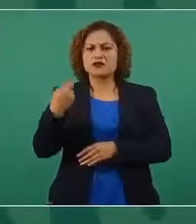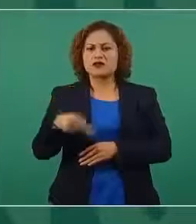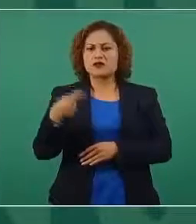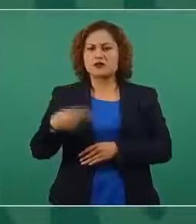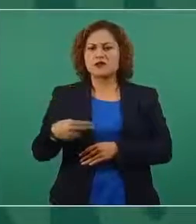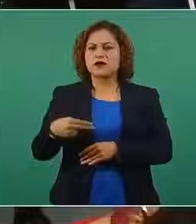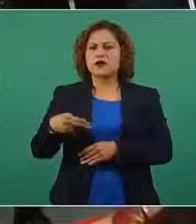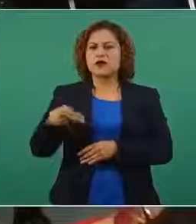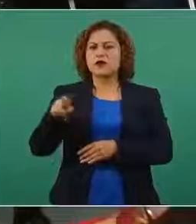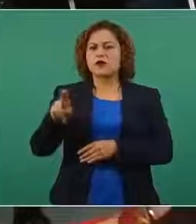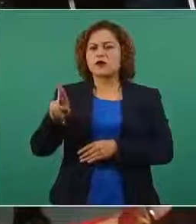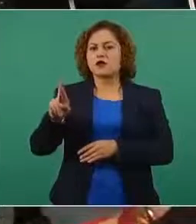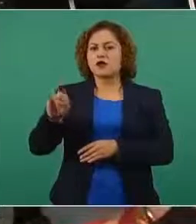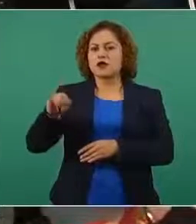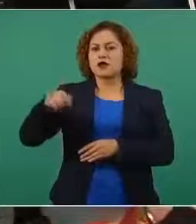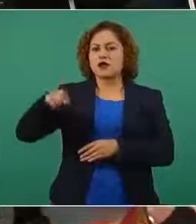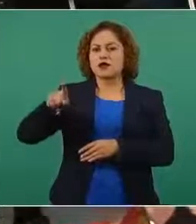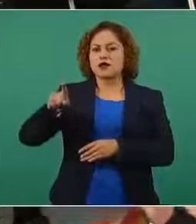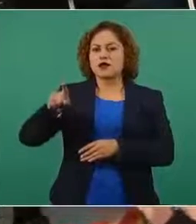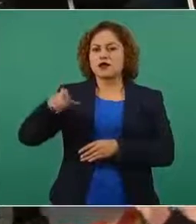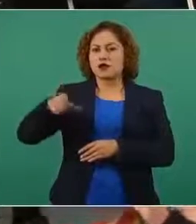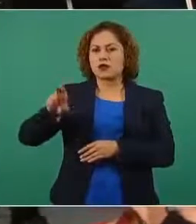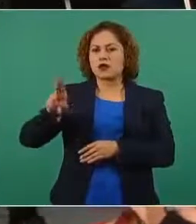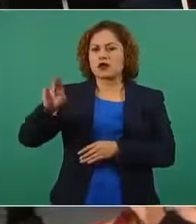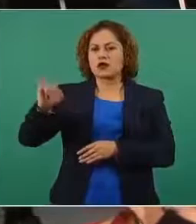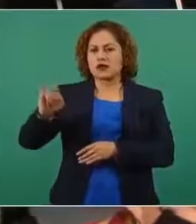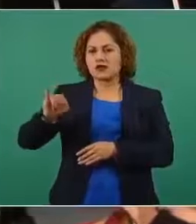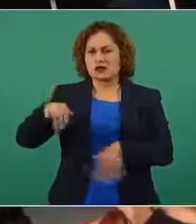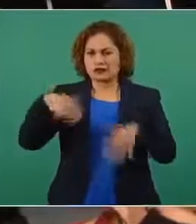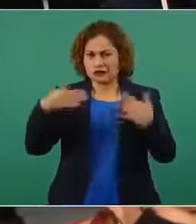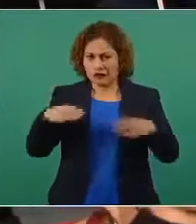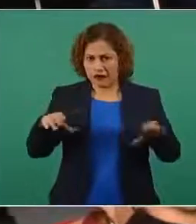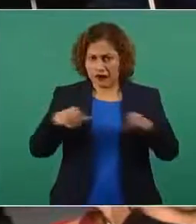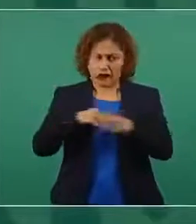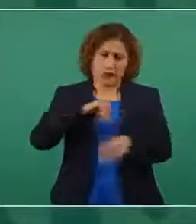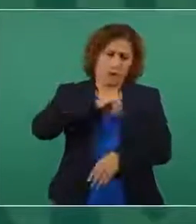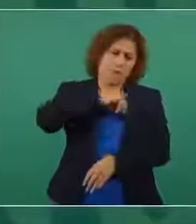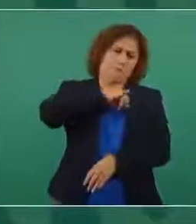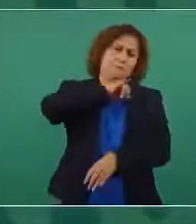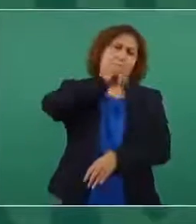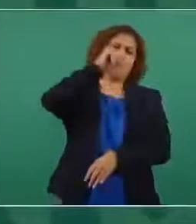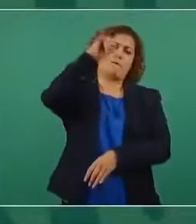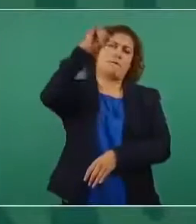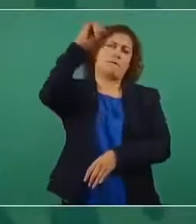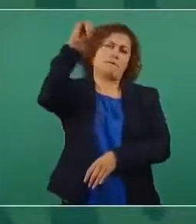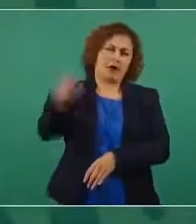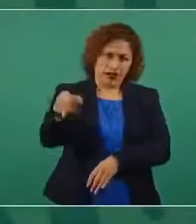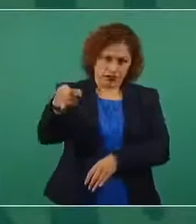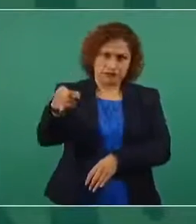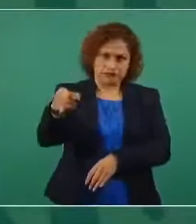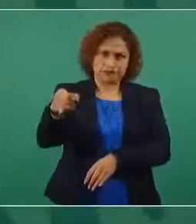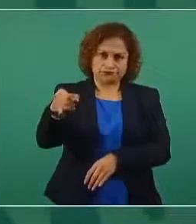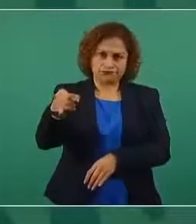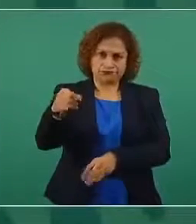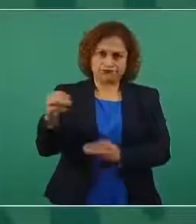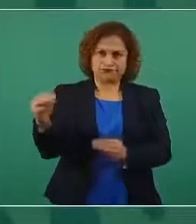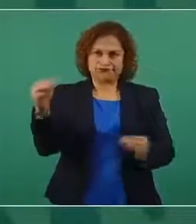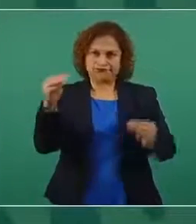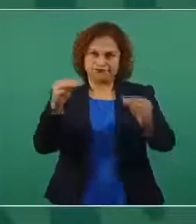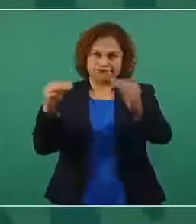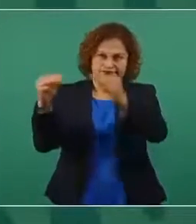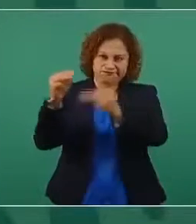allá en el espinazo de la sierra